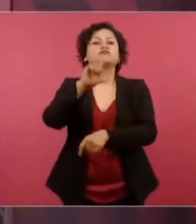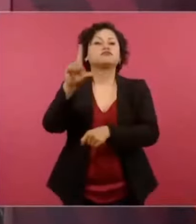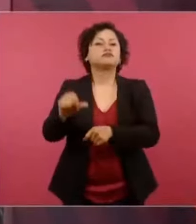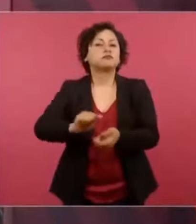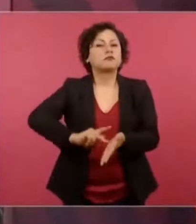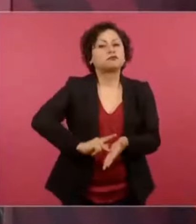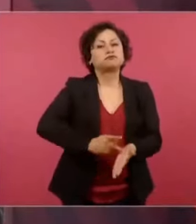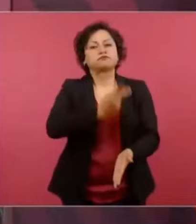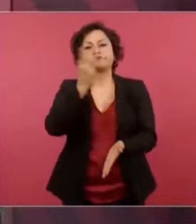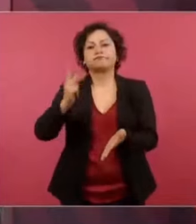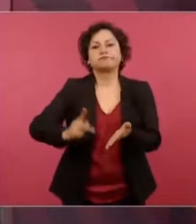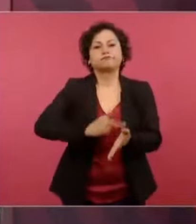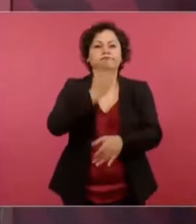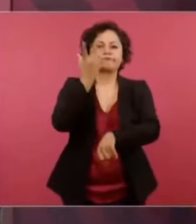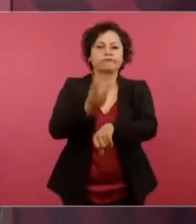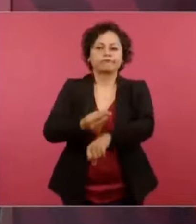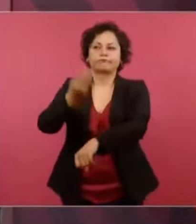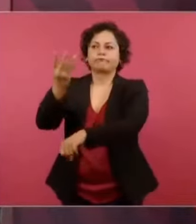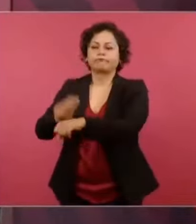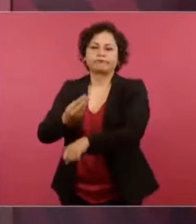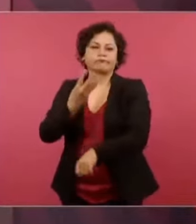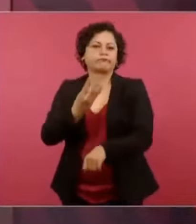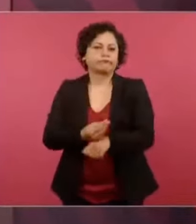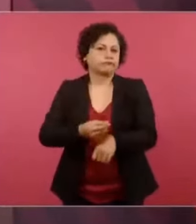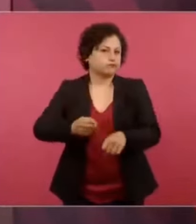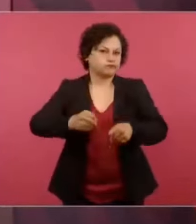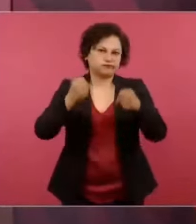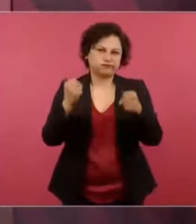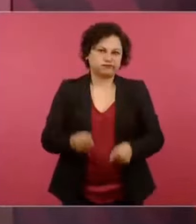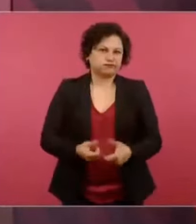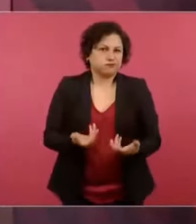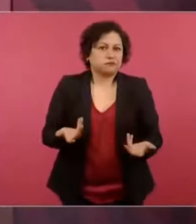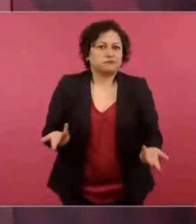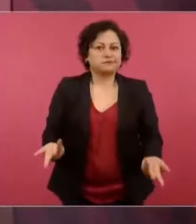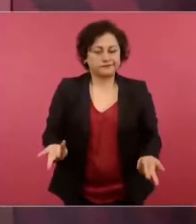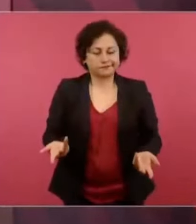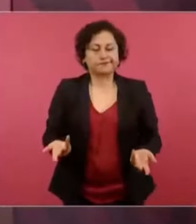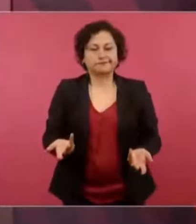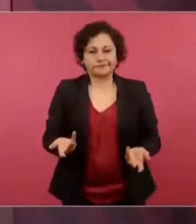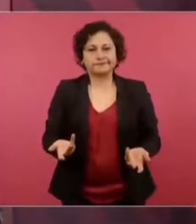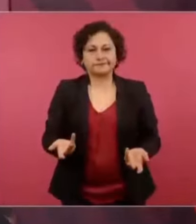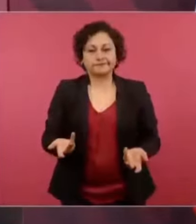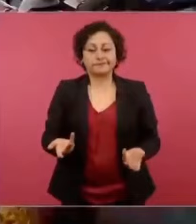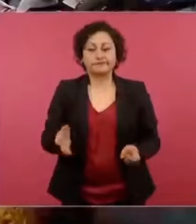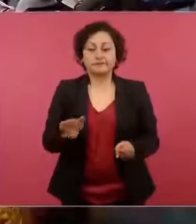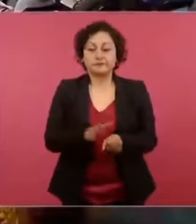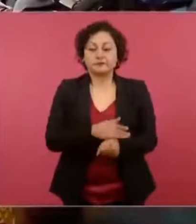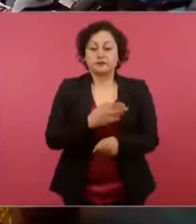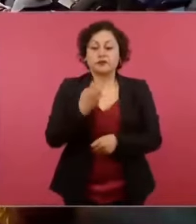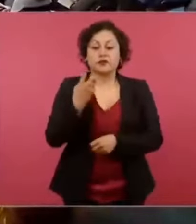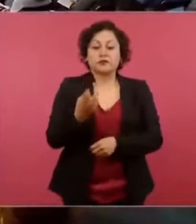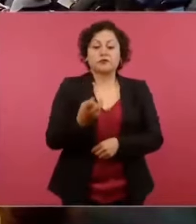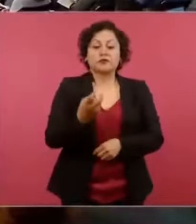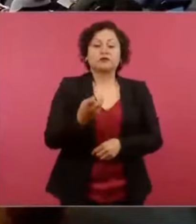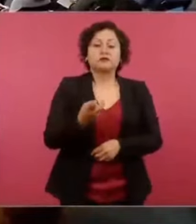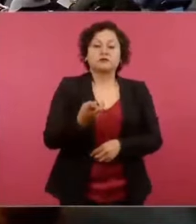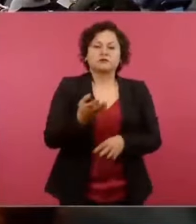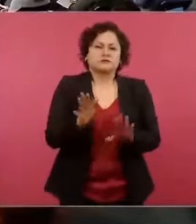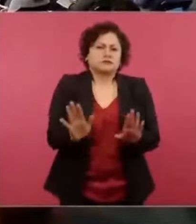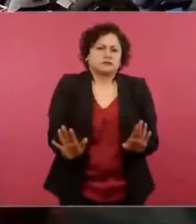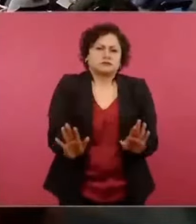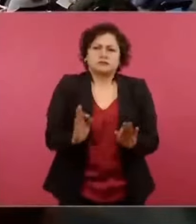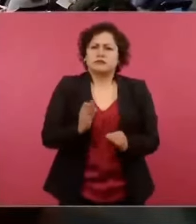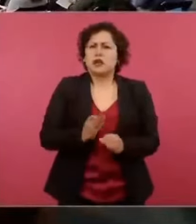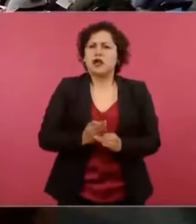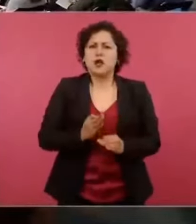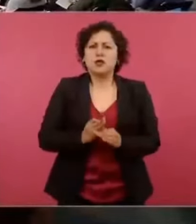mantenimiento, es cosa nada más de que se trasladen del actual aeropuerto